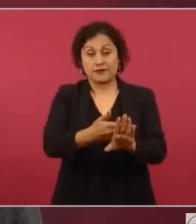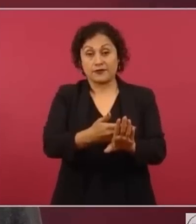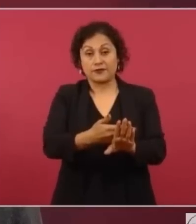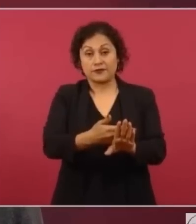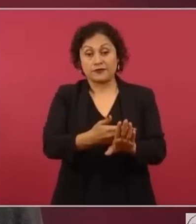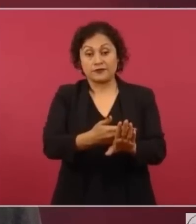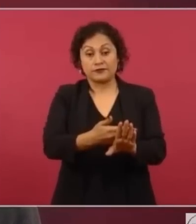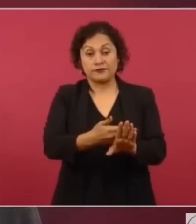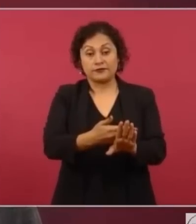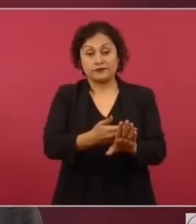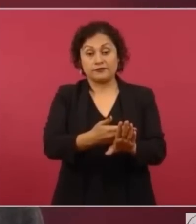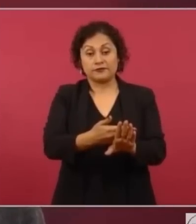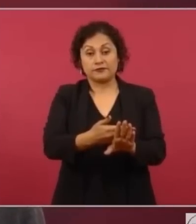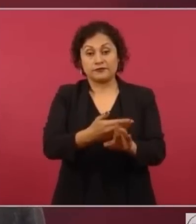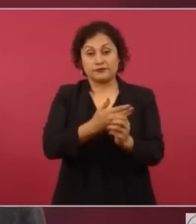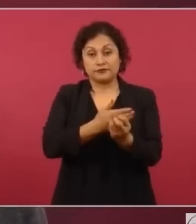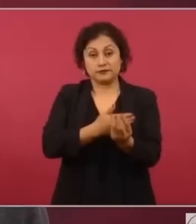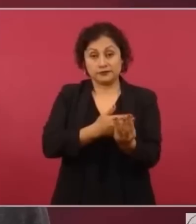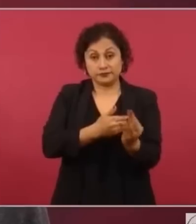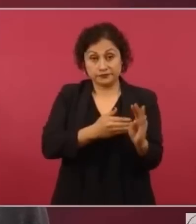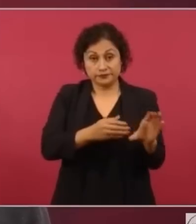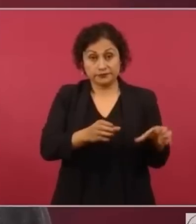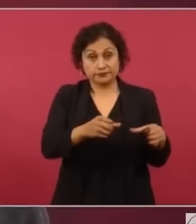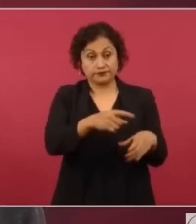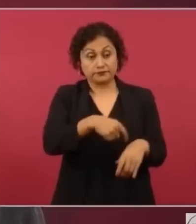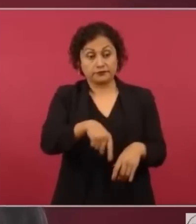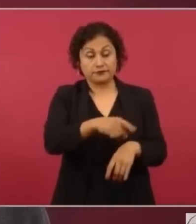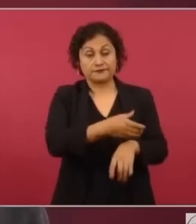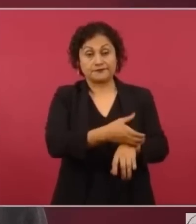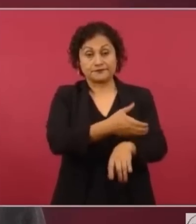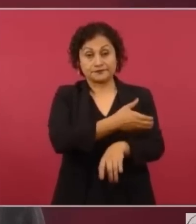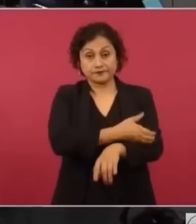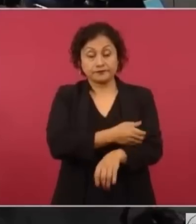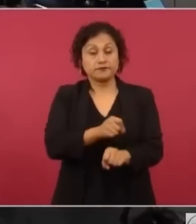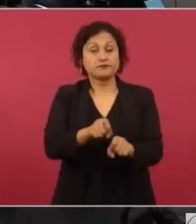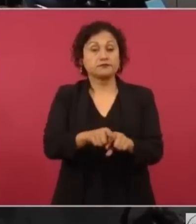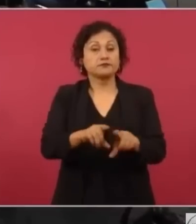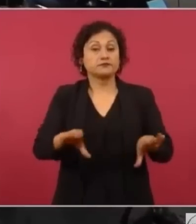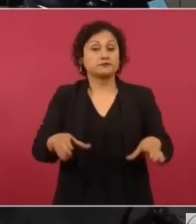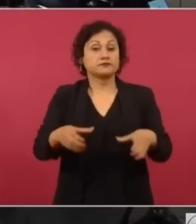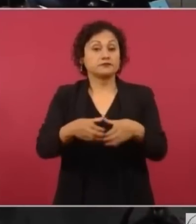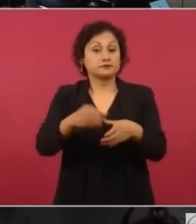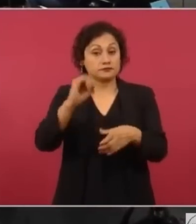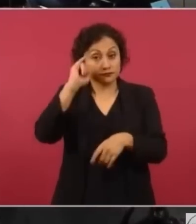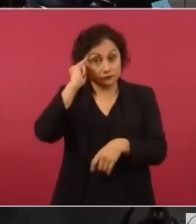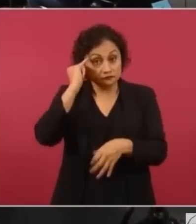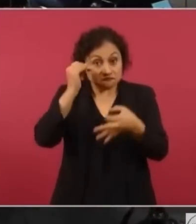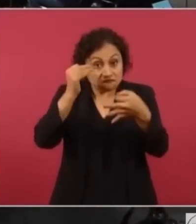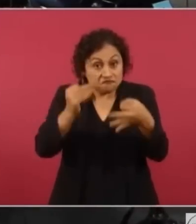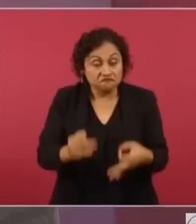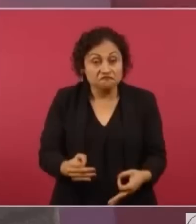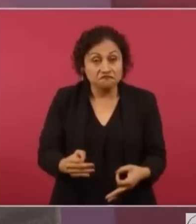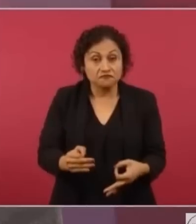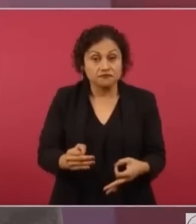unos compañeros de comunidades originarias que lo van a ver